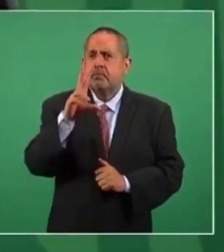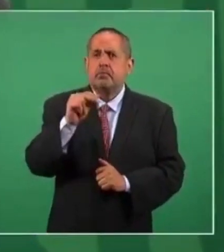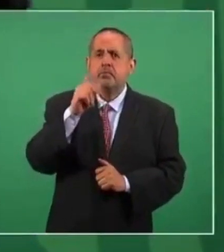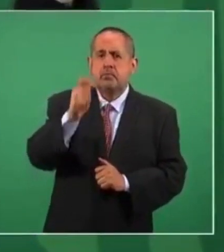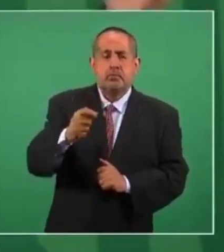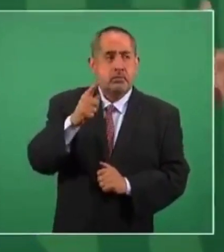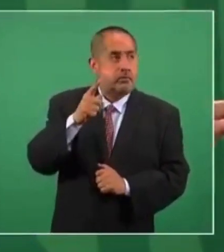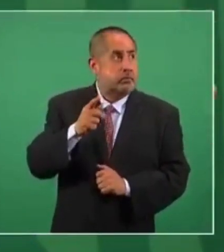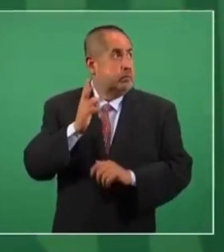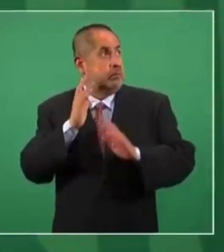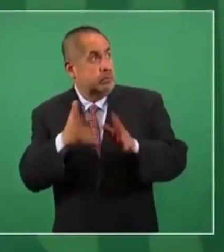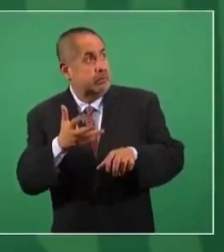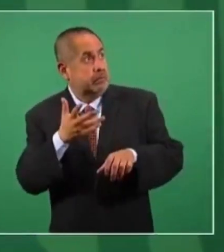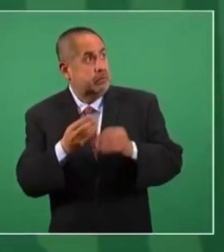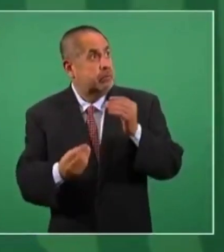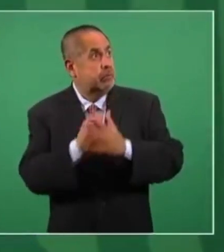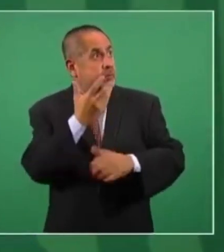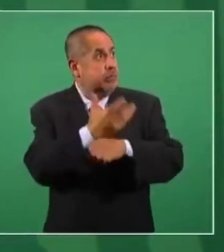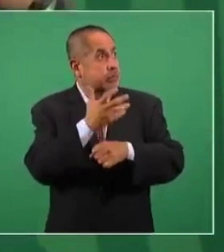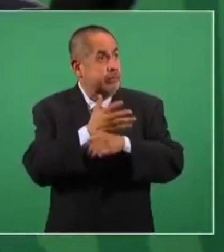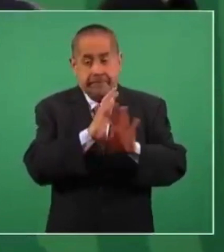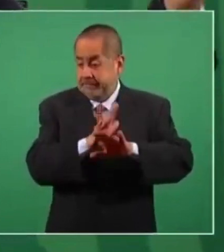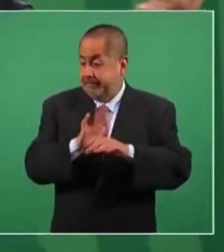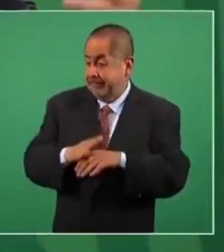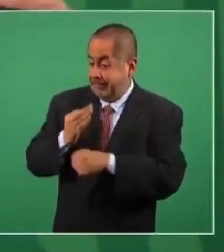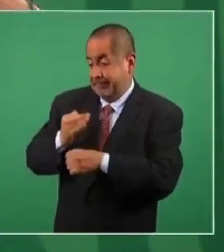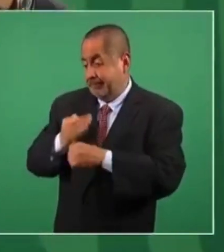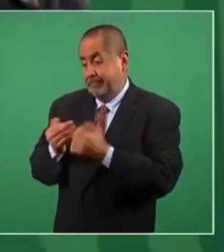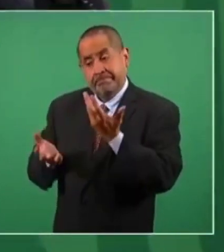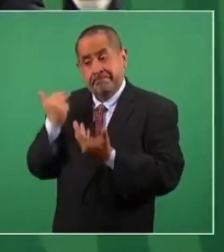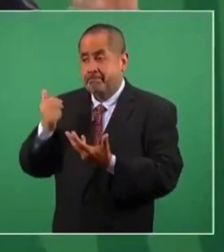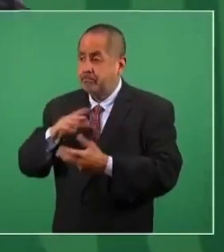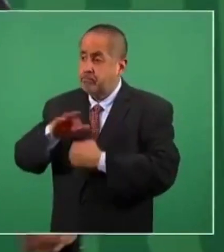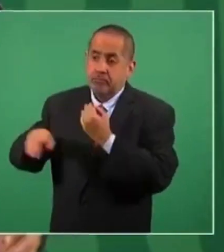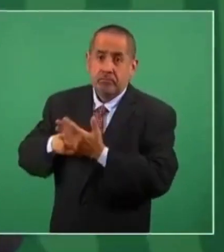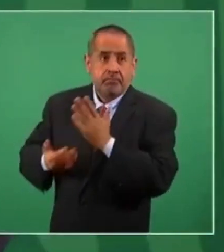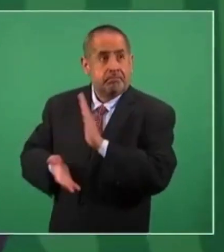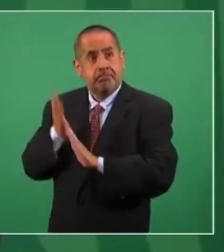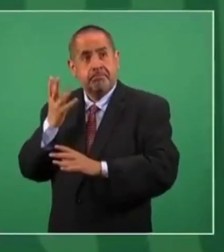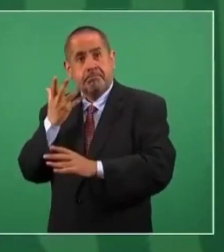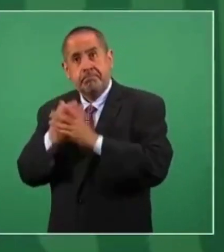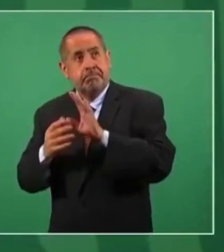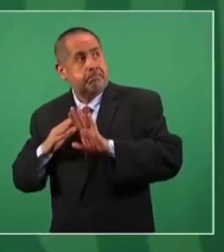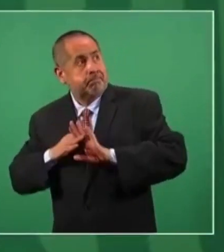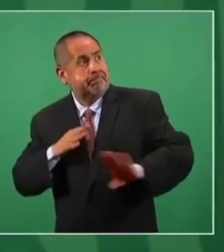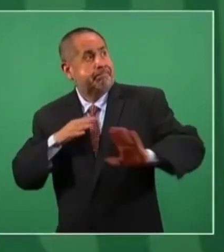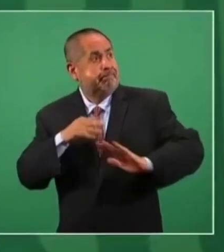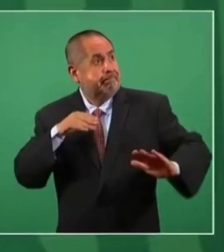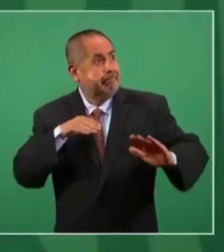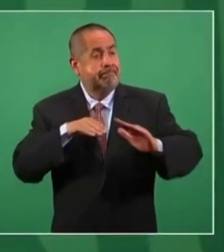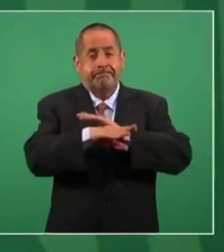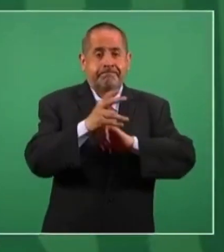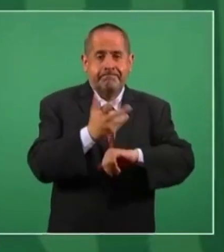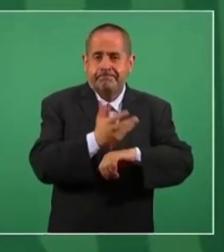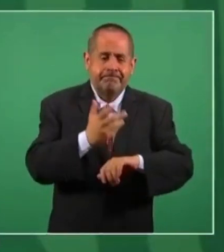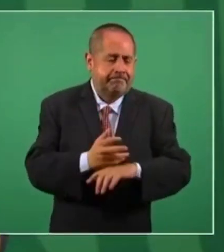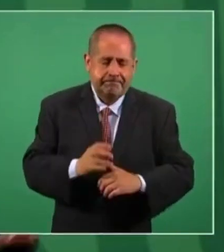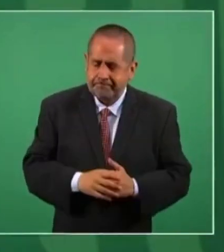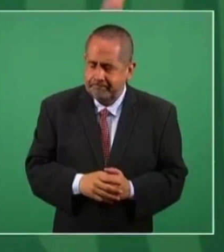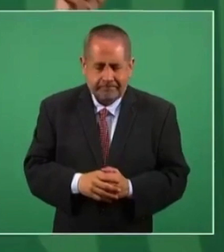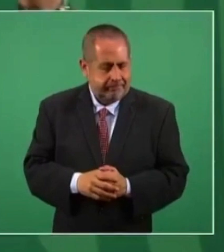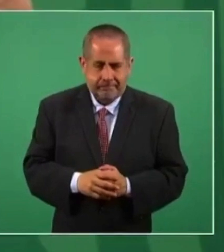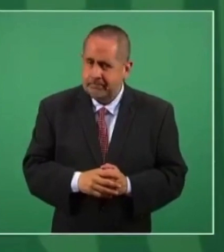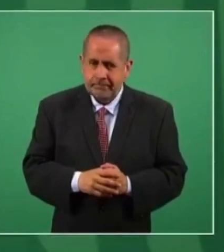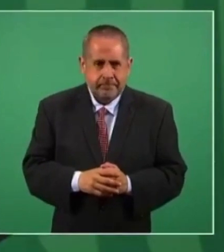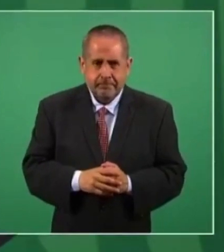que ya todos pueden ir a Estados Unidos y